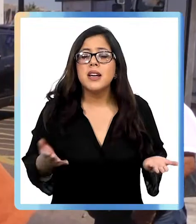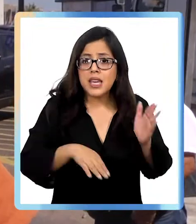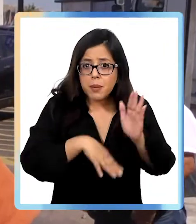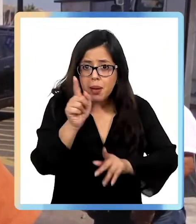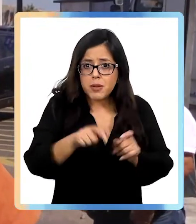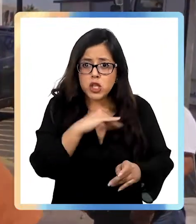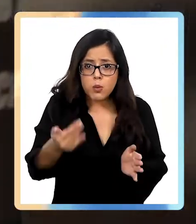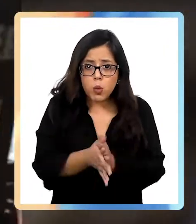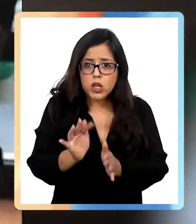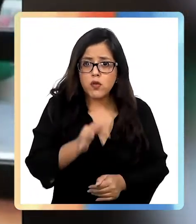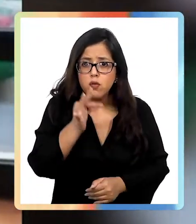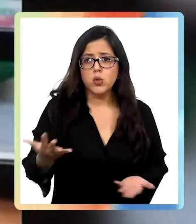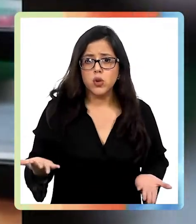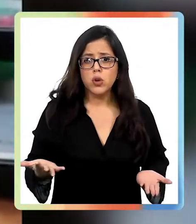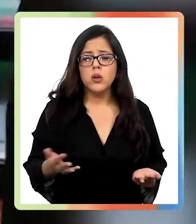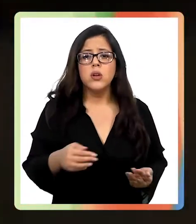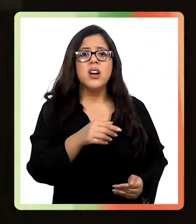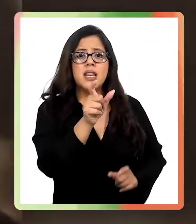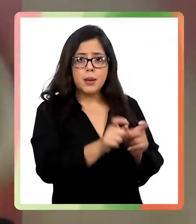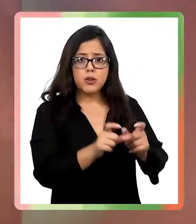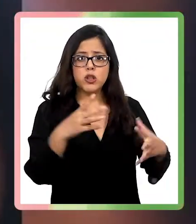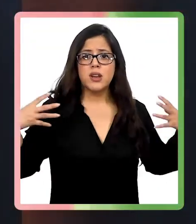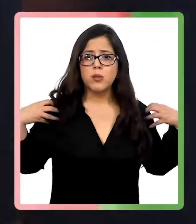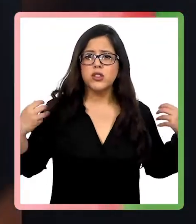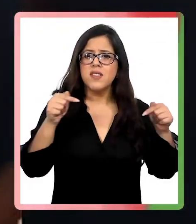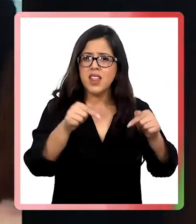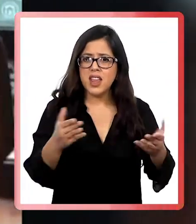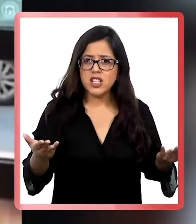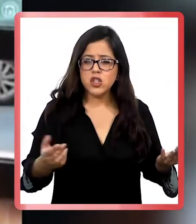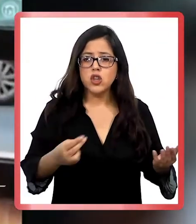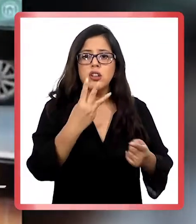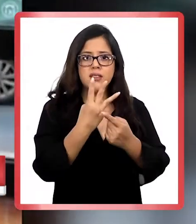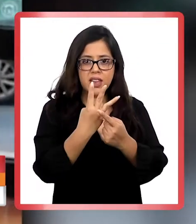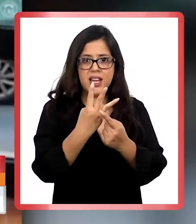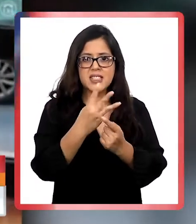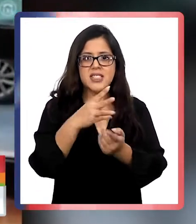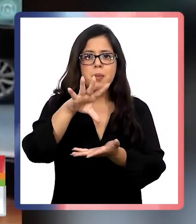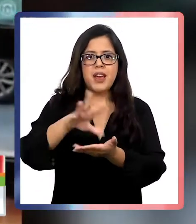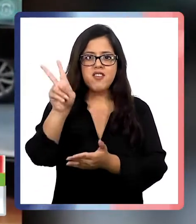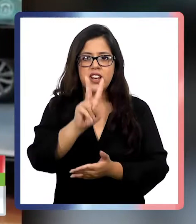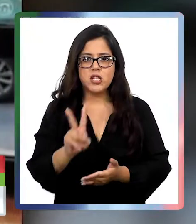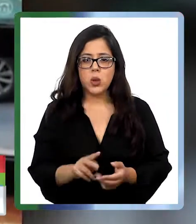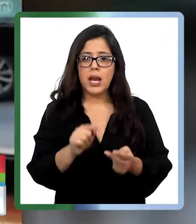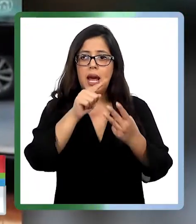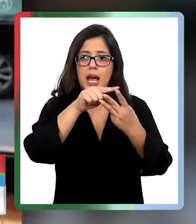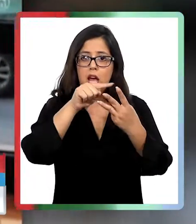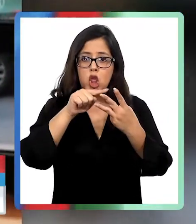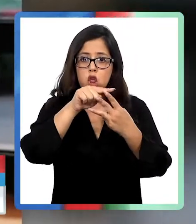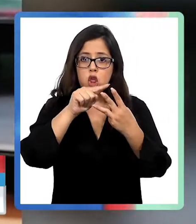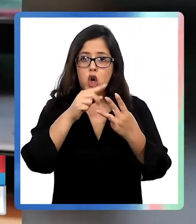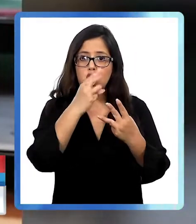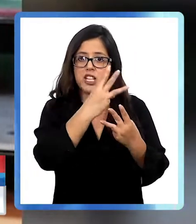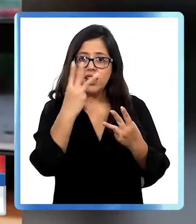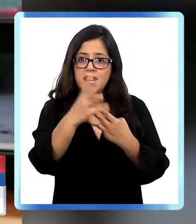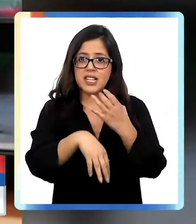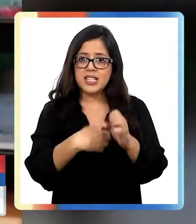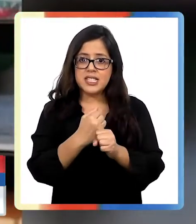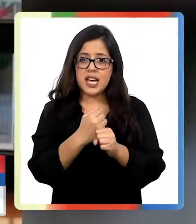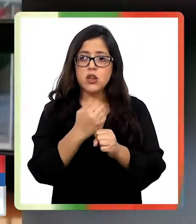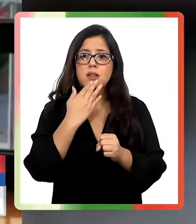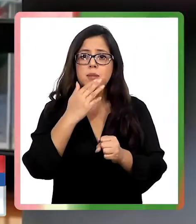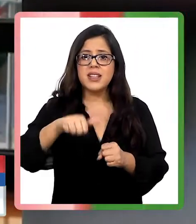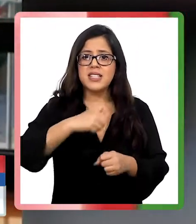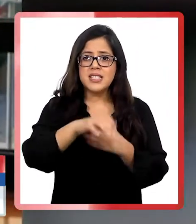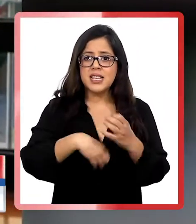más de más gente muerta. ¿Quiénes cometieron este crimen? Tres ciudadanos venezolanos, dos de ellos de 33 y